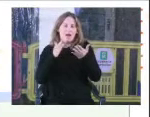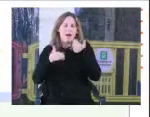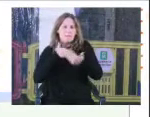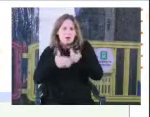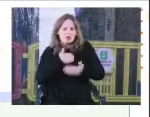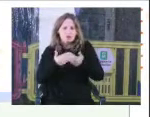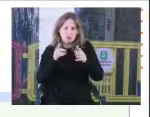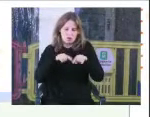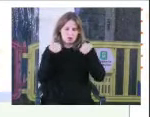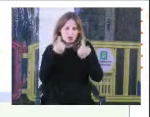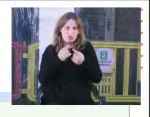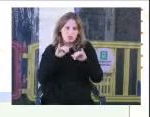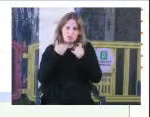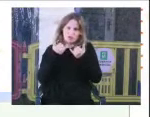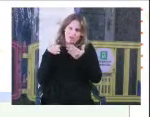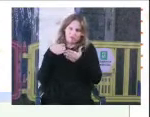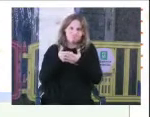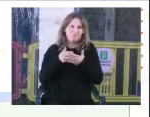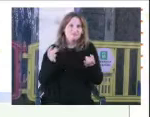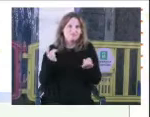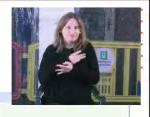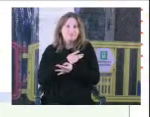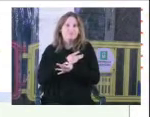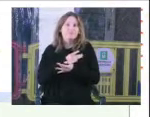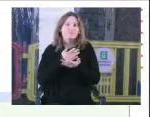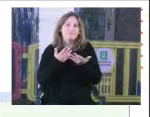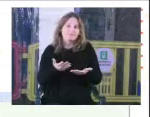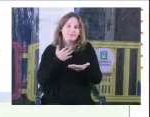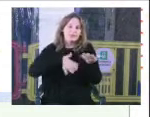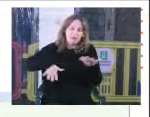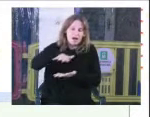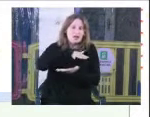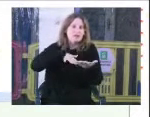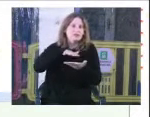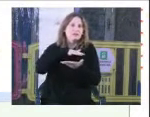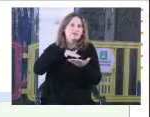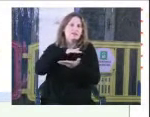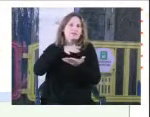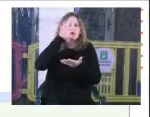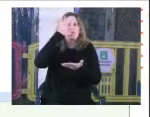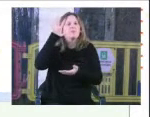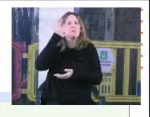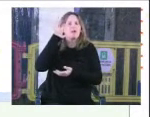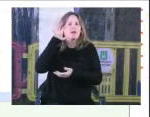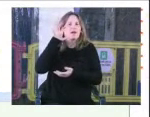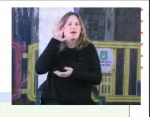procesos que hemos venido llevando adelante, ya que ese espacio de memoria